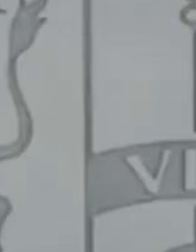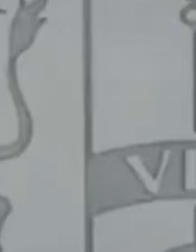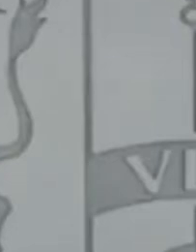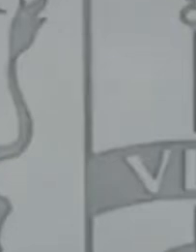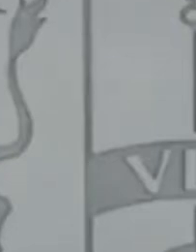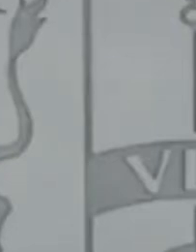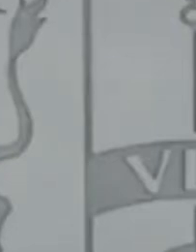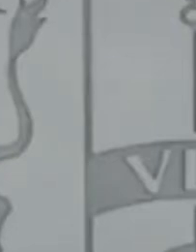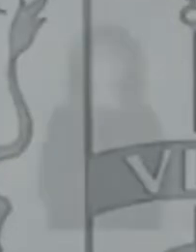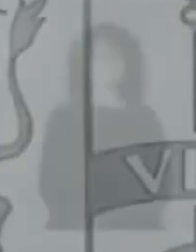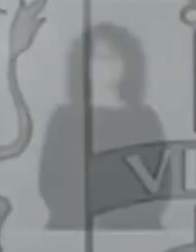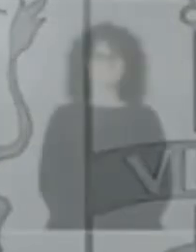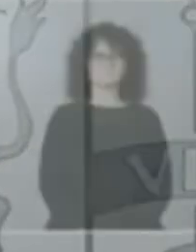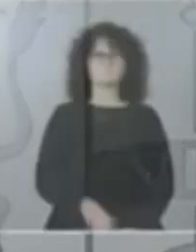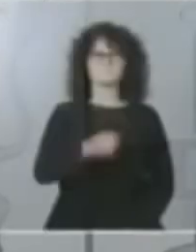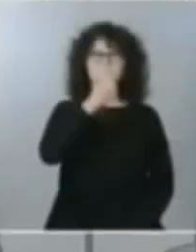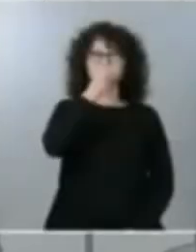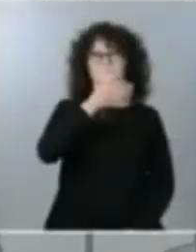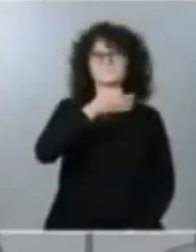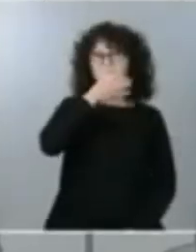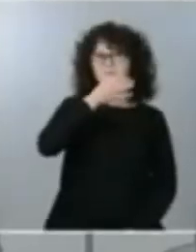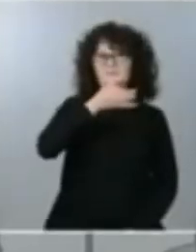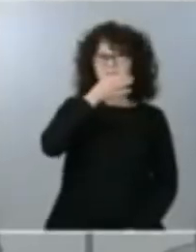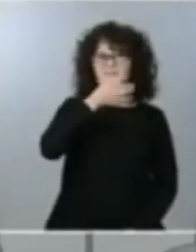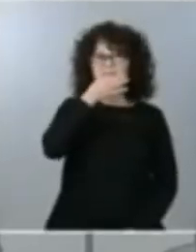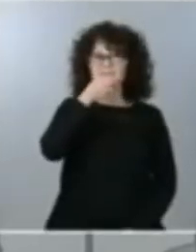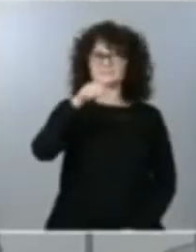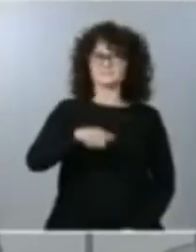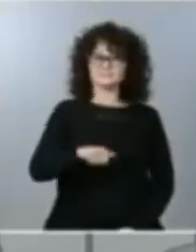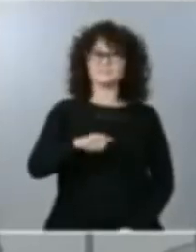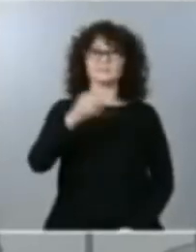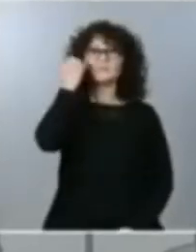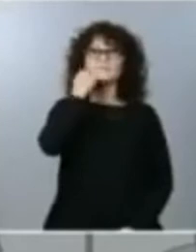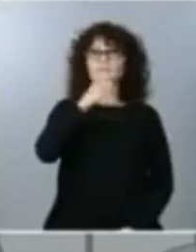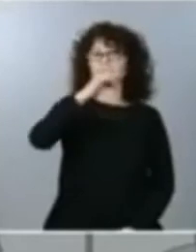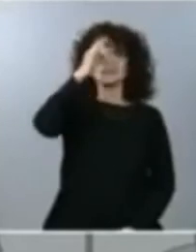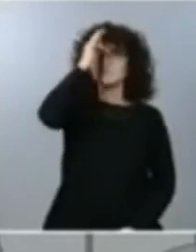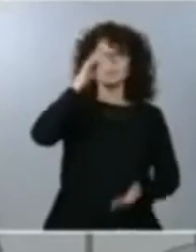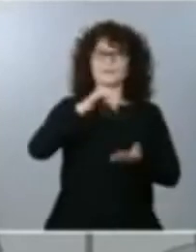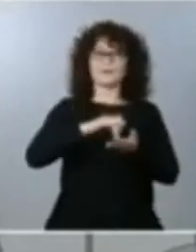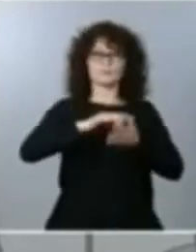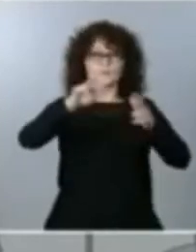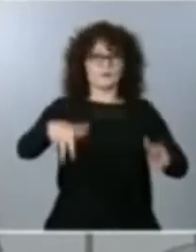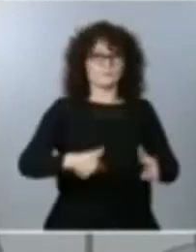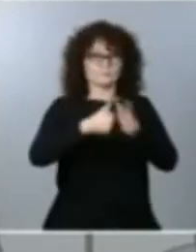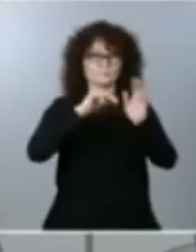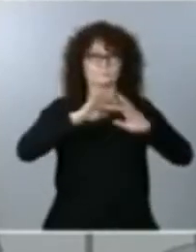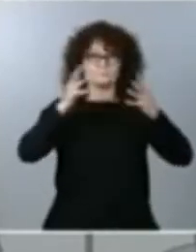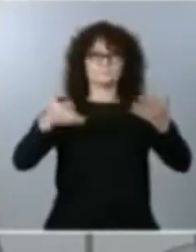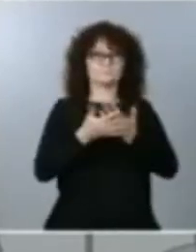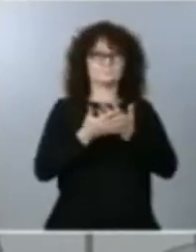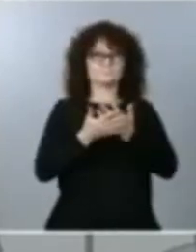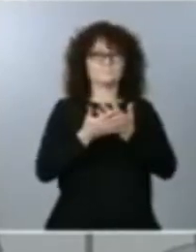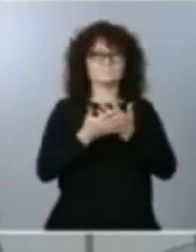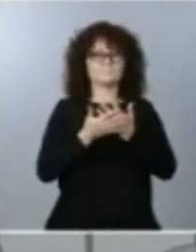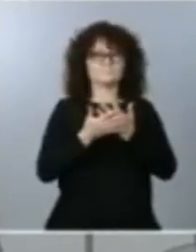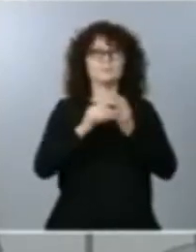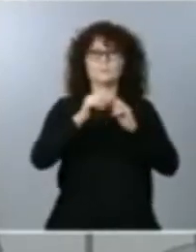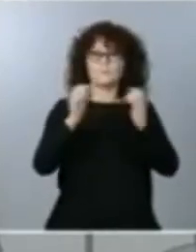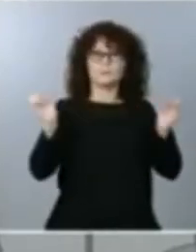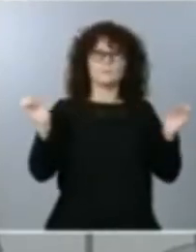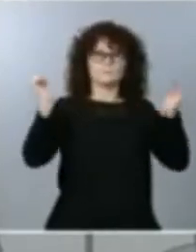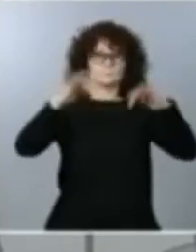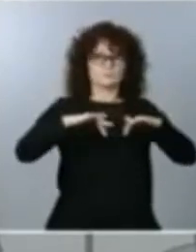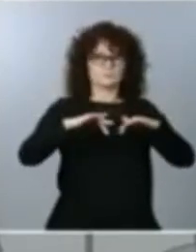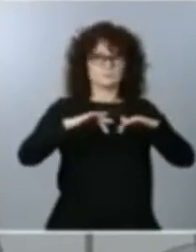Buenas tardes. Durante este fin de semana hemos celebrado virtualmente la quinta cumbre anual del G20. En